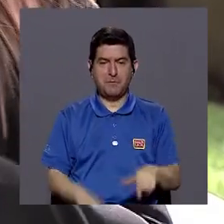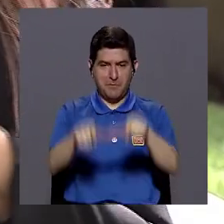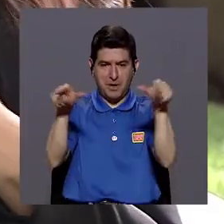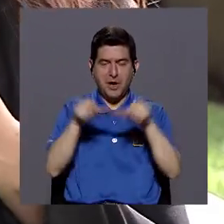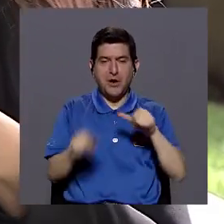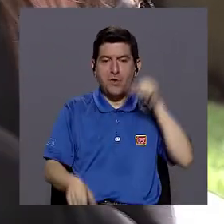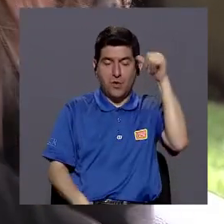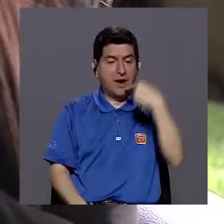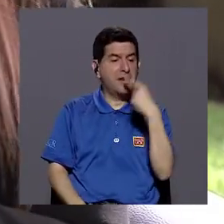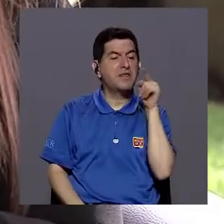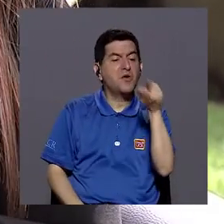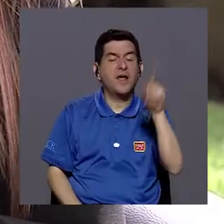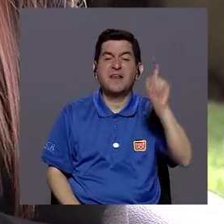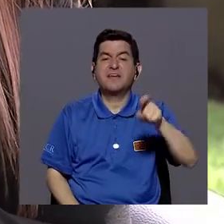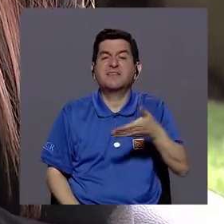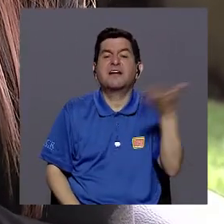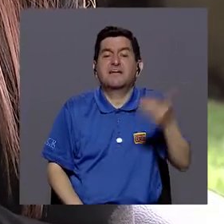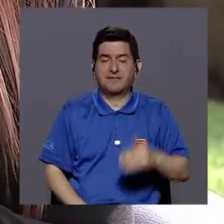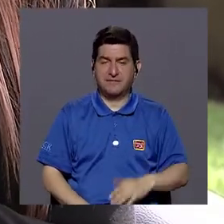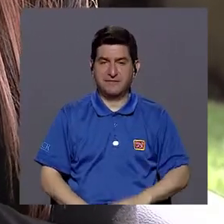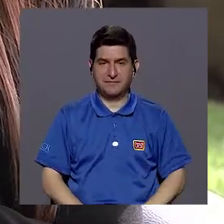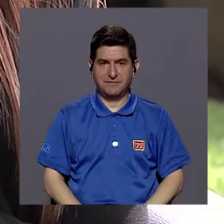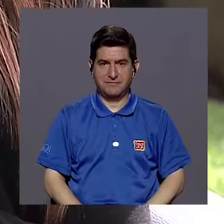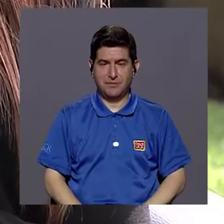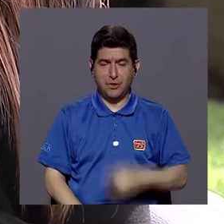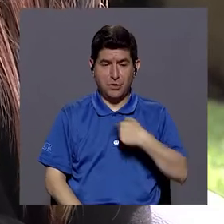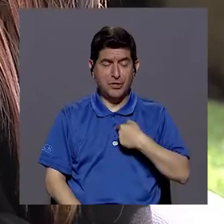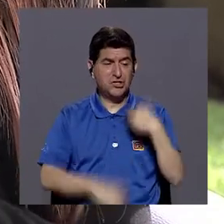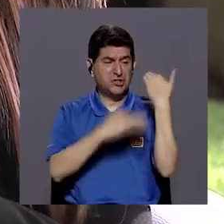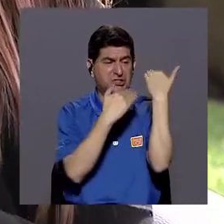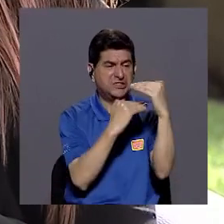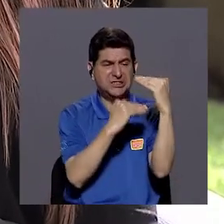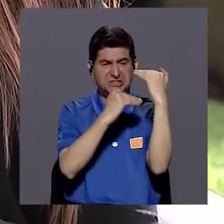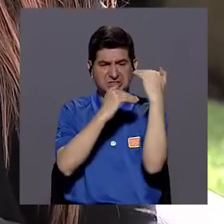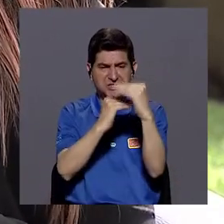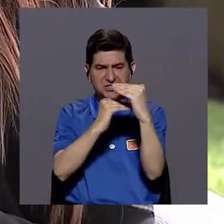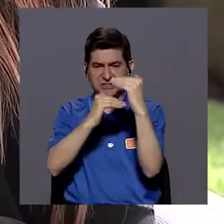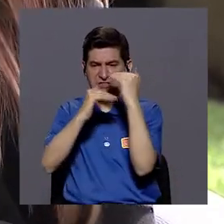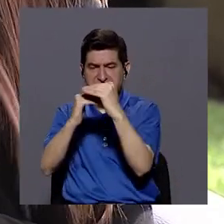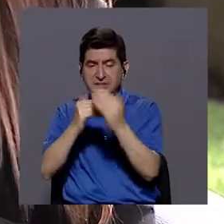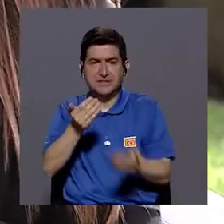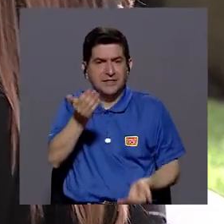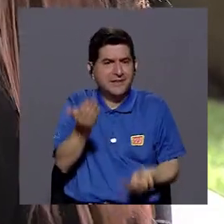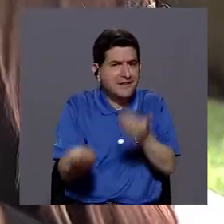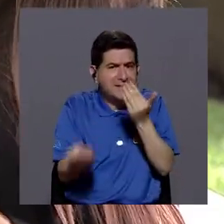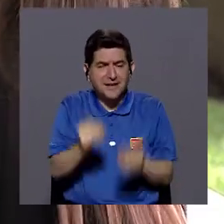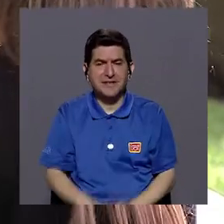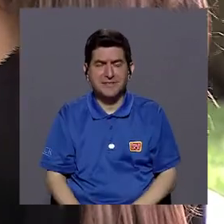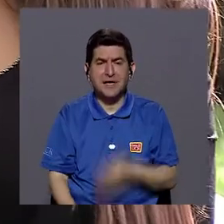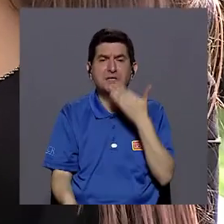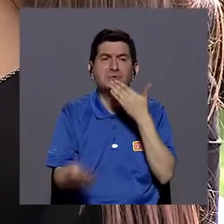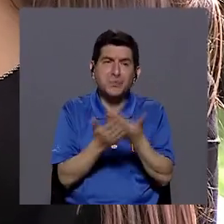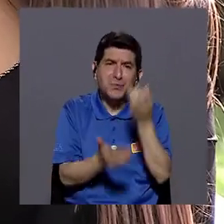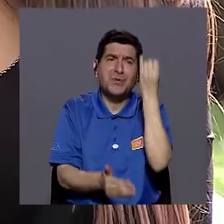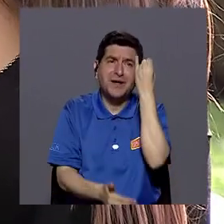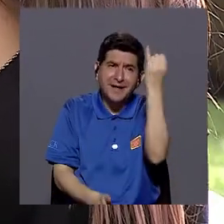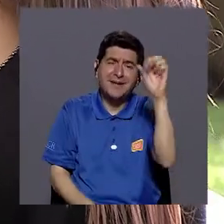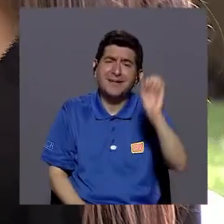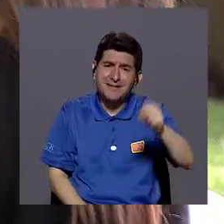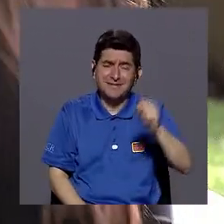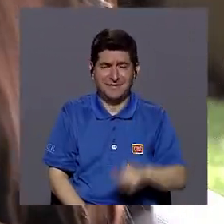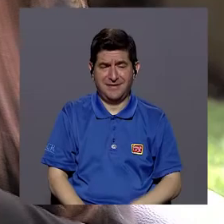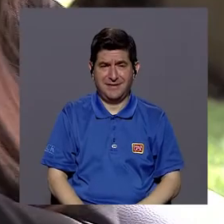adulto que digo qué es lo que necesita el niño o la niña, ¿verdad? Entonces yo le voy limitando, ¿verdad? Y tal vez con una buena intención